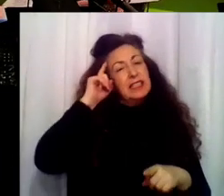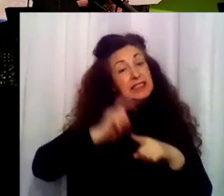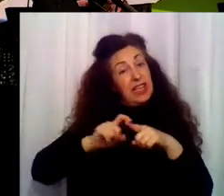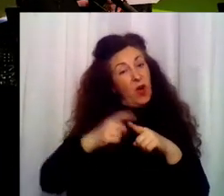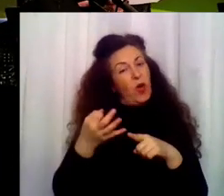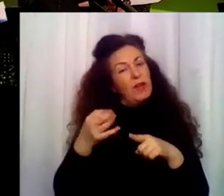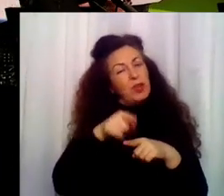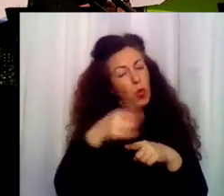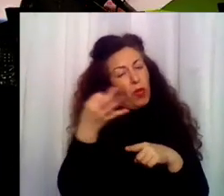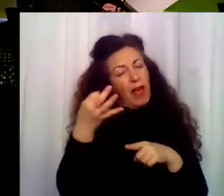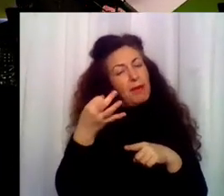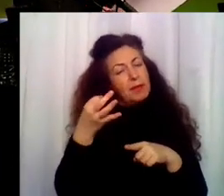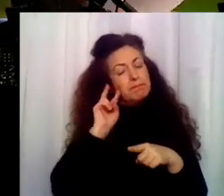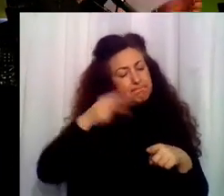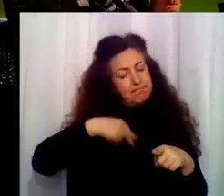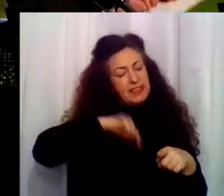te sintieras responsable.